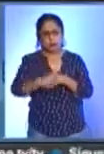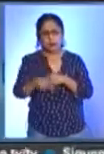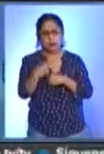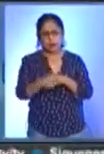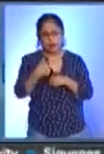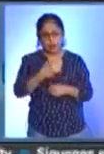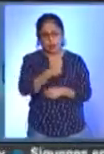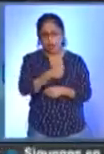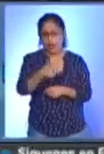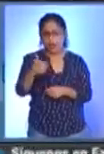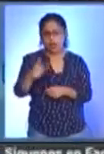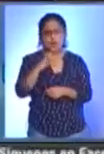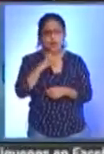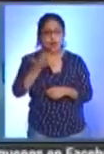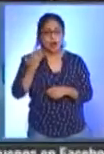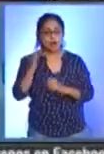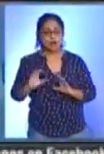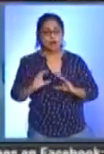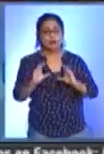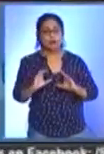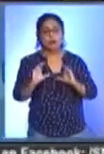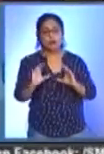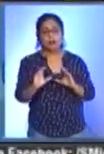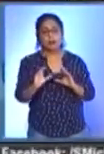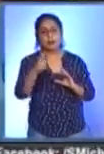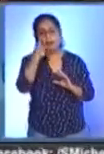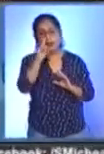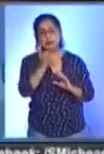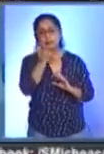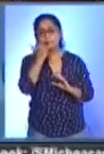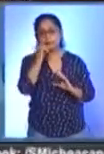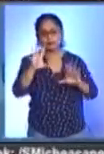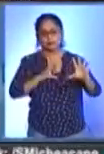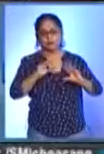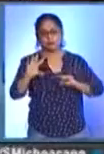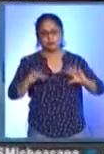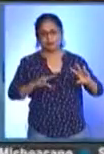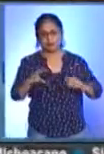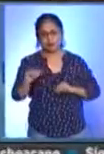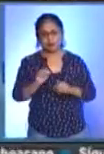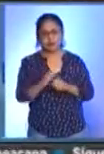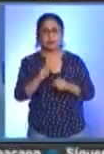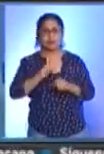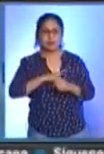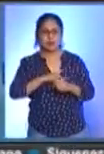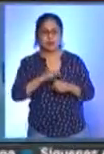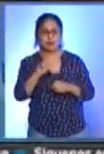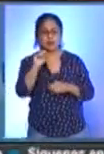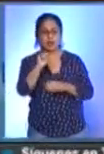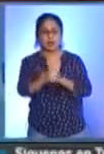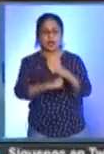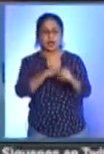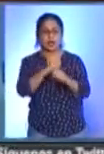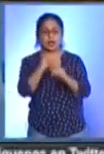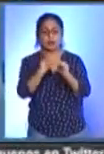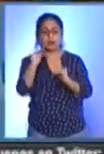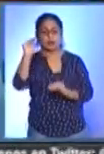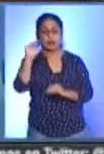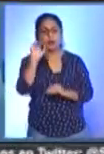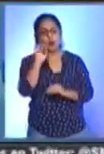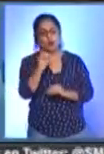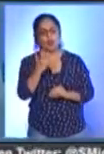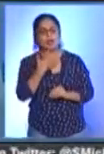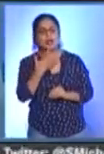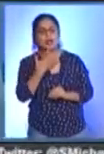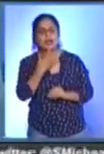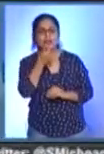consecuencia, tomar las medidas preventivas que eviten que contraigan el virus, sobre todo si son mayores de 60 años y o padecen